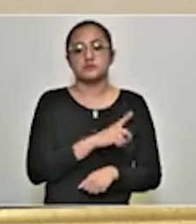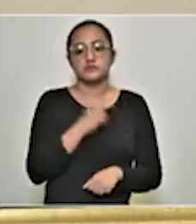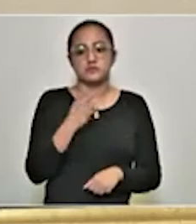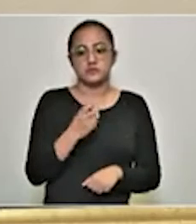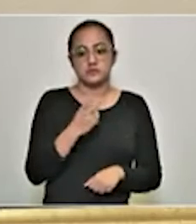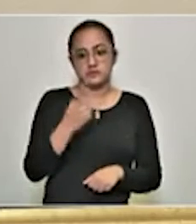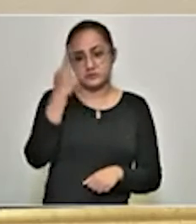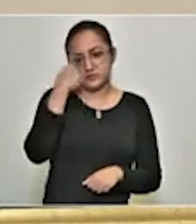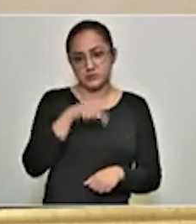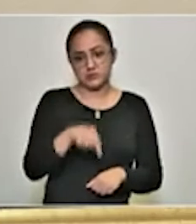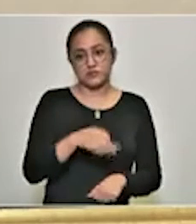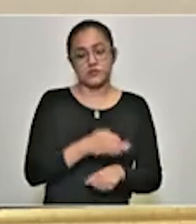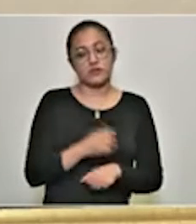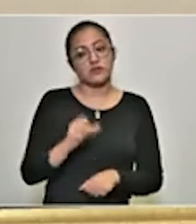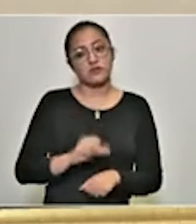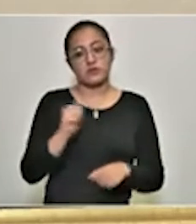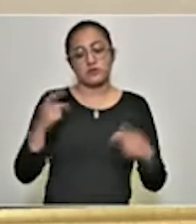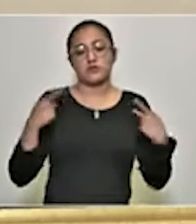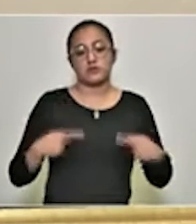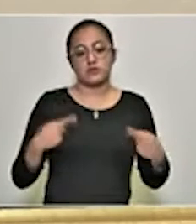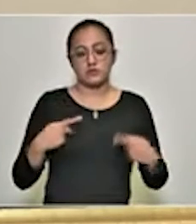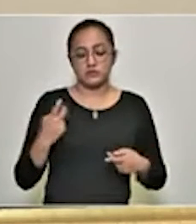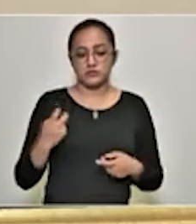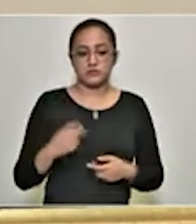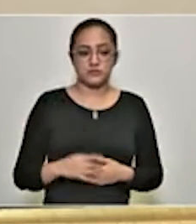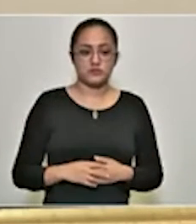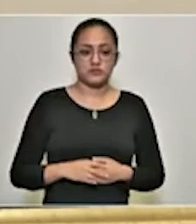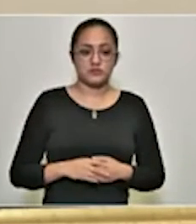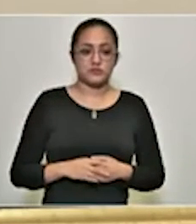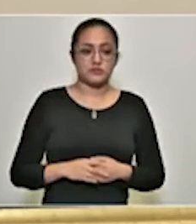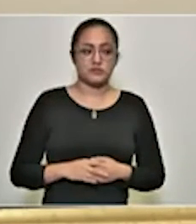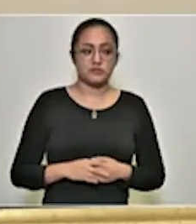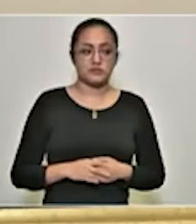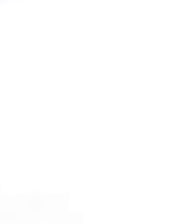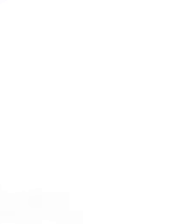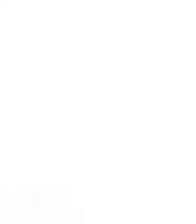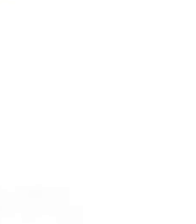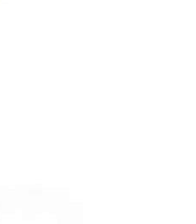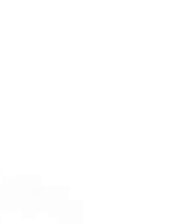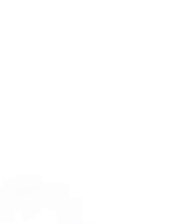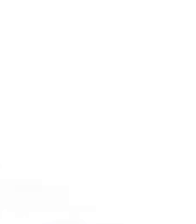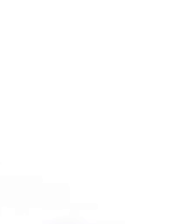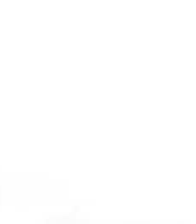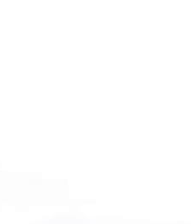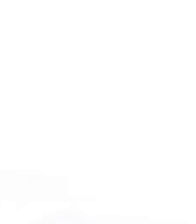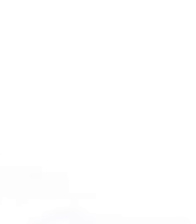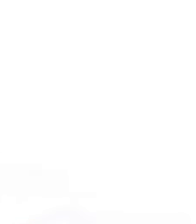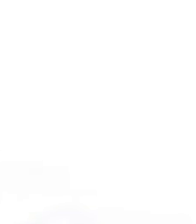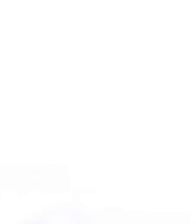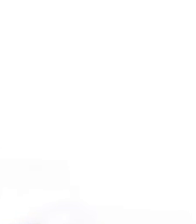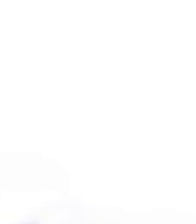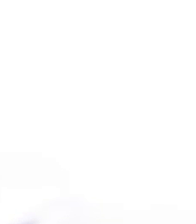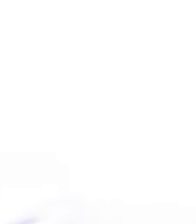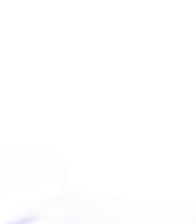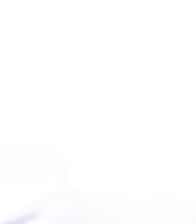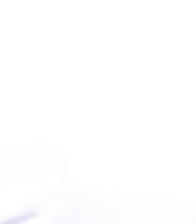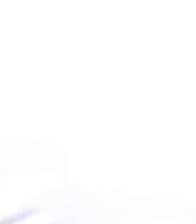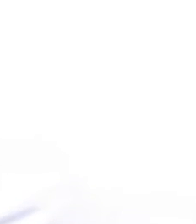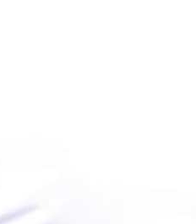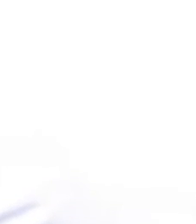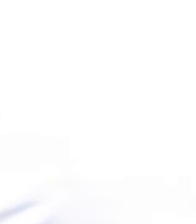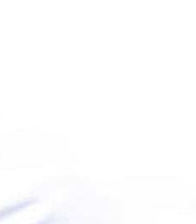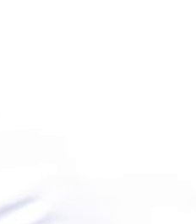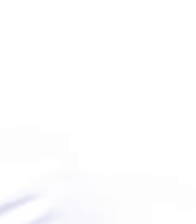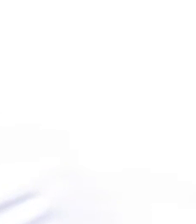los demás y de la sociedad. Dentro de esta consulta, el gobernador contempla la posibilidad de restringir el acceso a ciertos